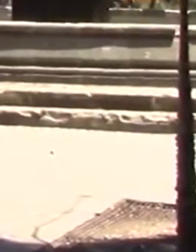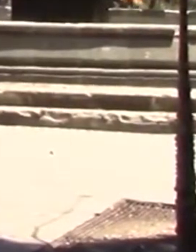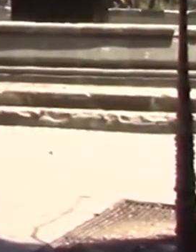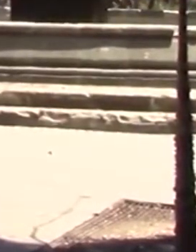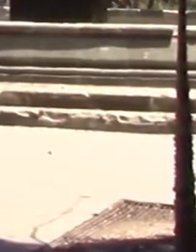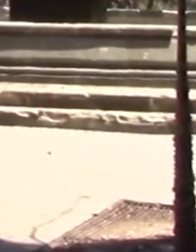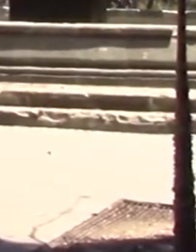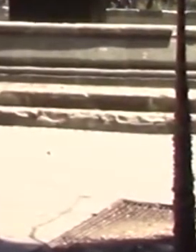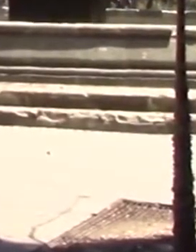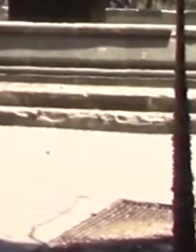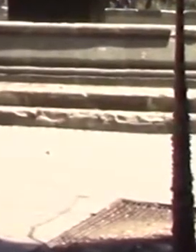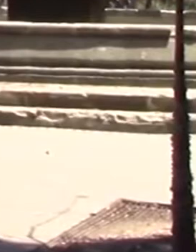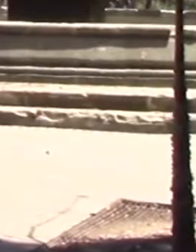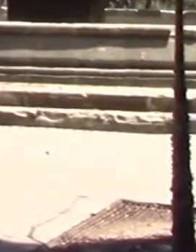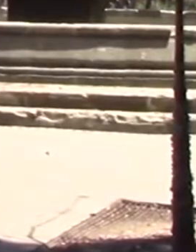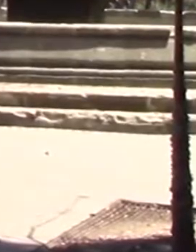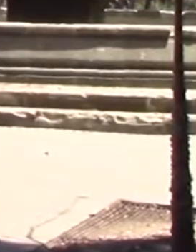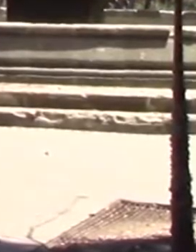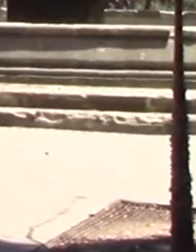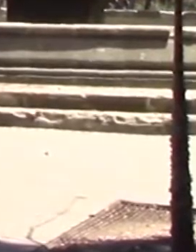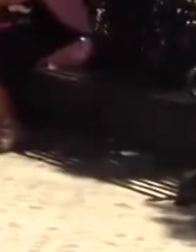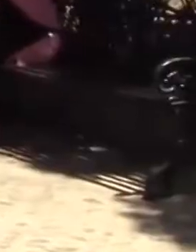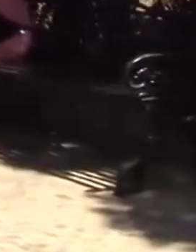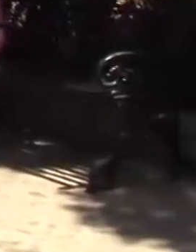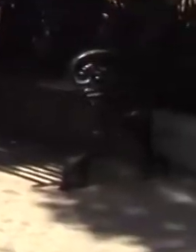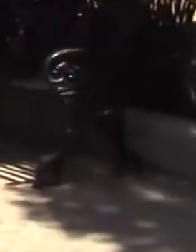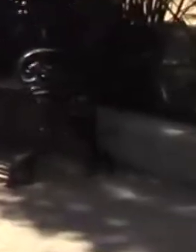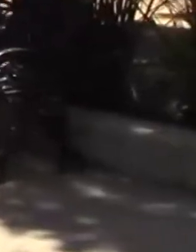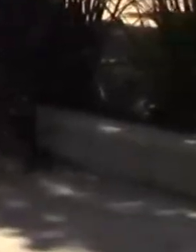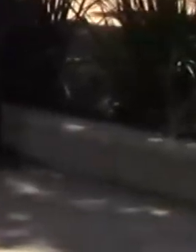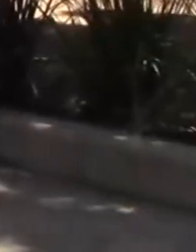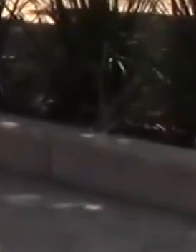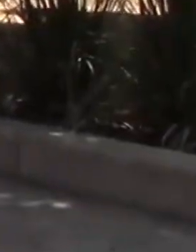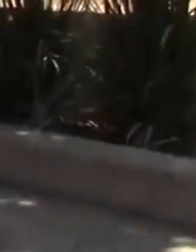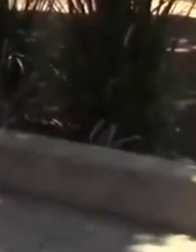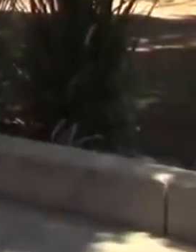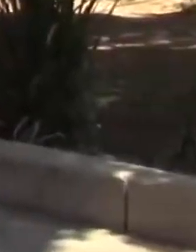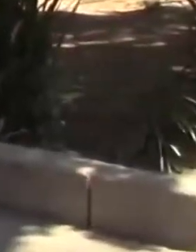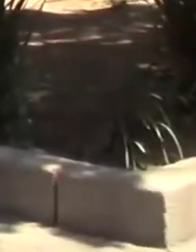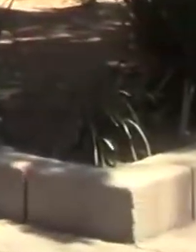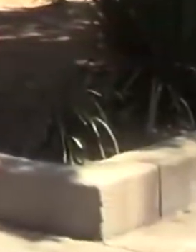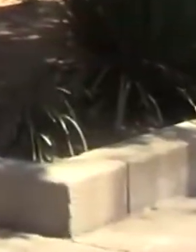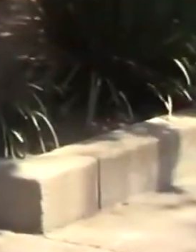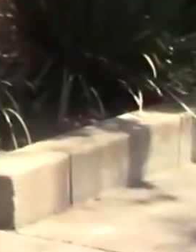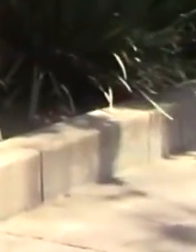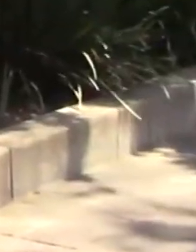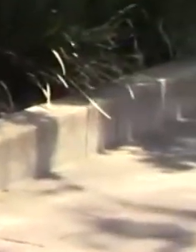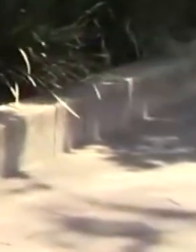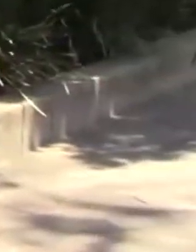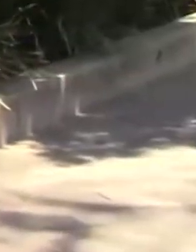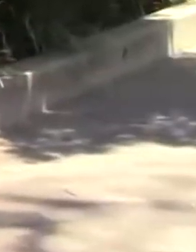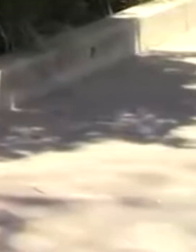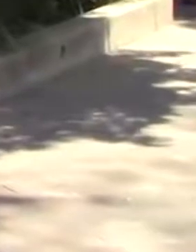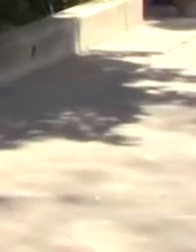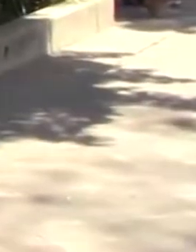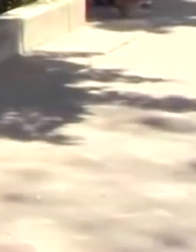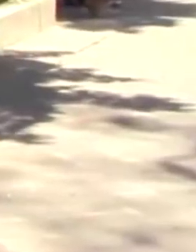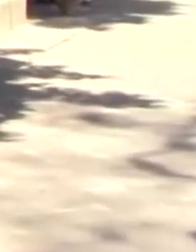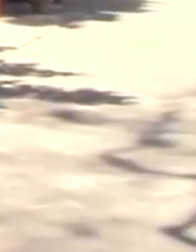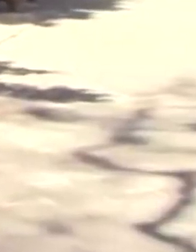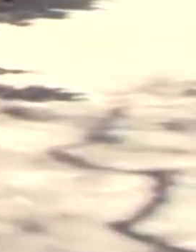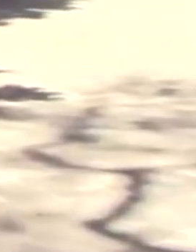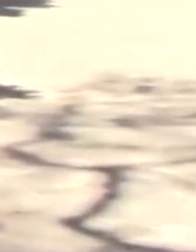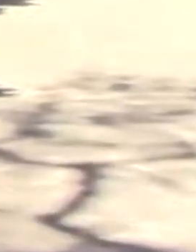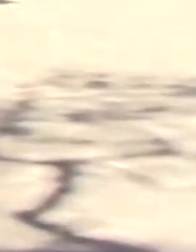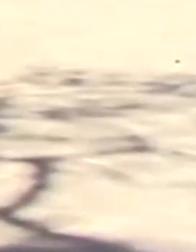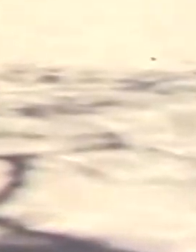virus y evitar que se continúe con un alto número de contagios entre la ciudadanía, por lo que los negocios no esenciales no prestarán servicios, será de